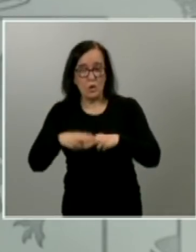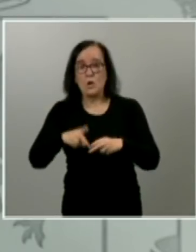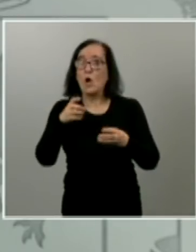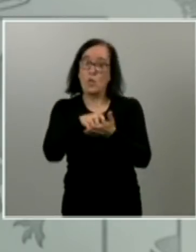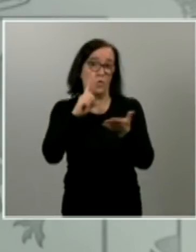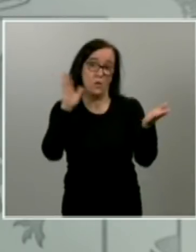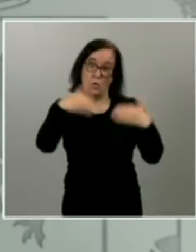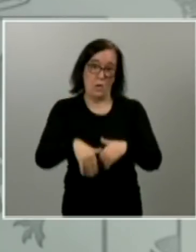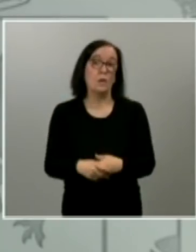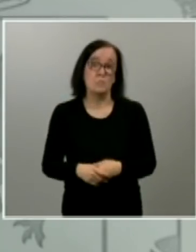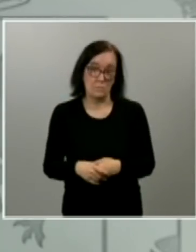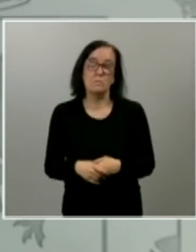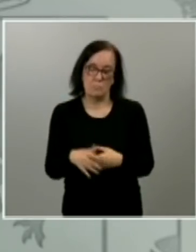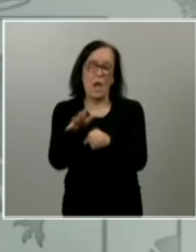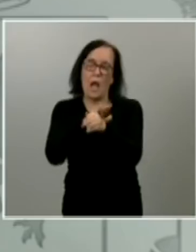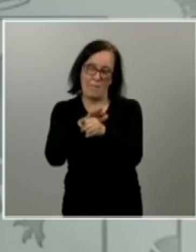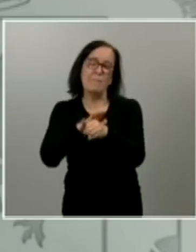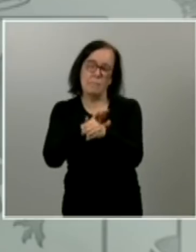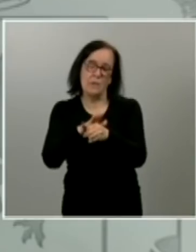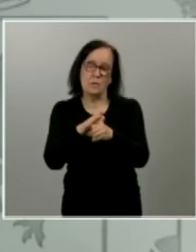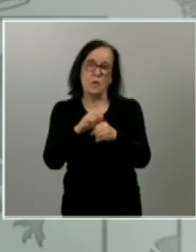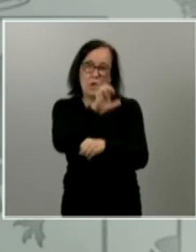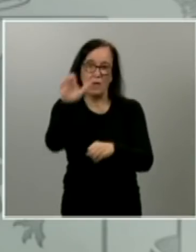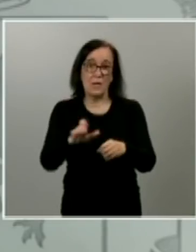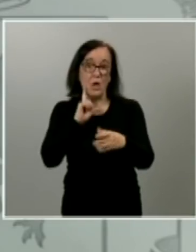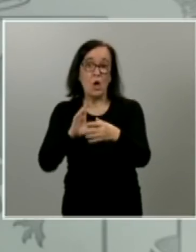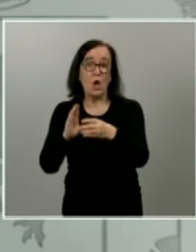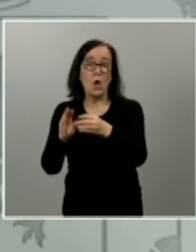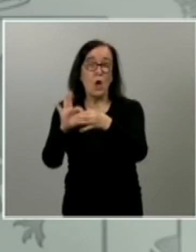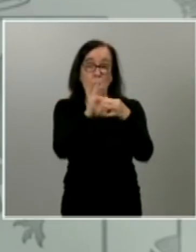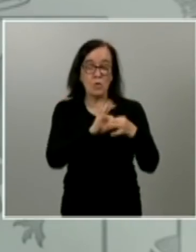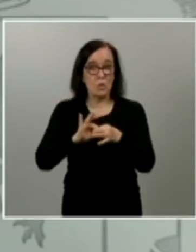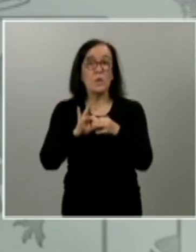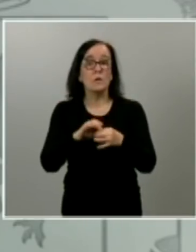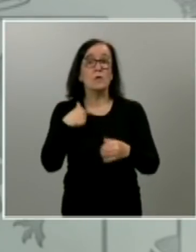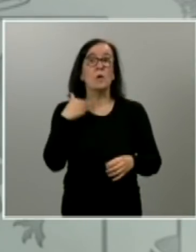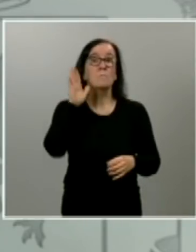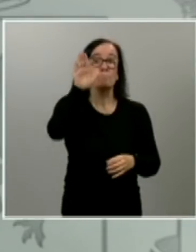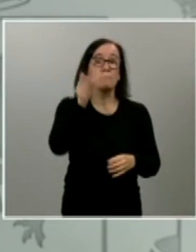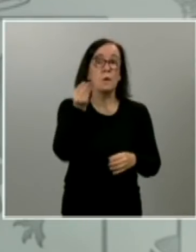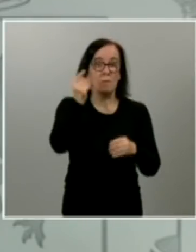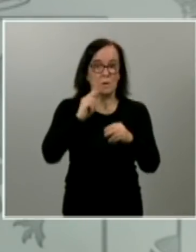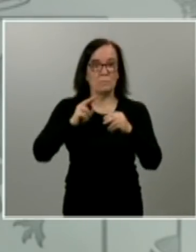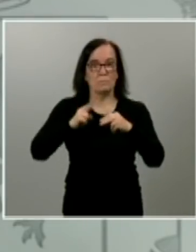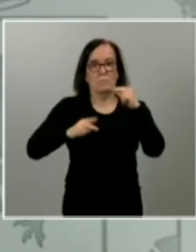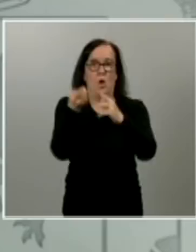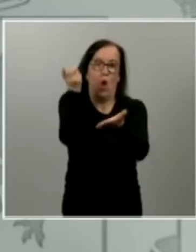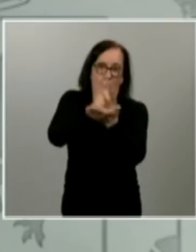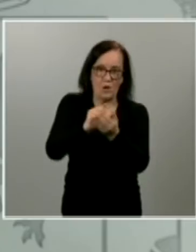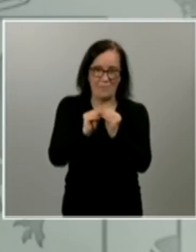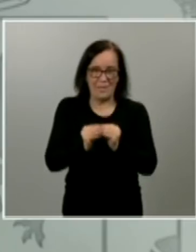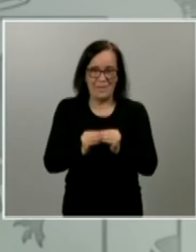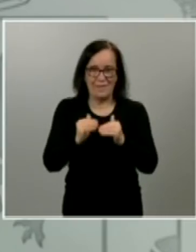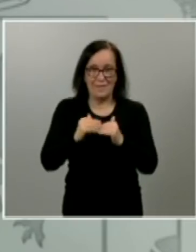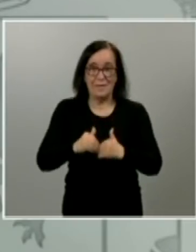en el ámbito europeo y a esa unidad pues apelaré también cuando llegue la reconstrucción sin duda alguna en el